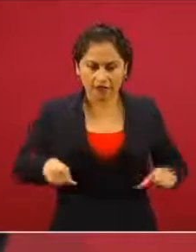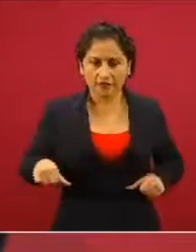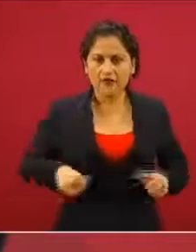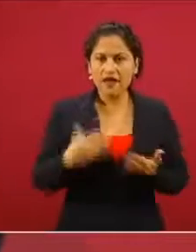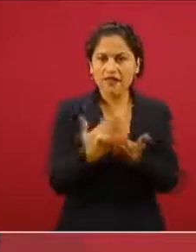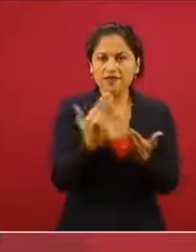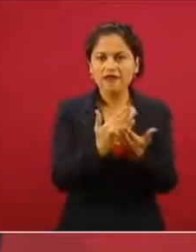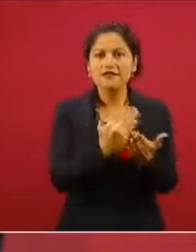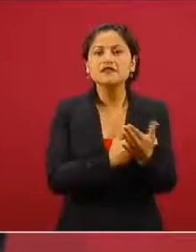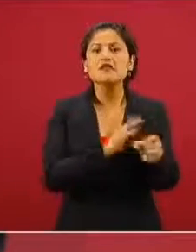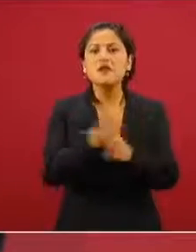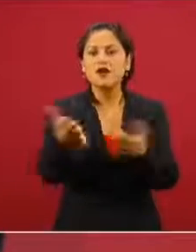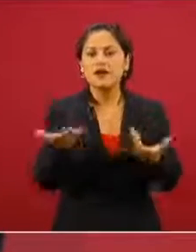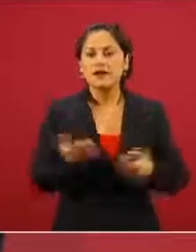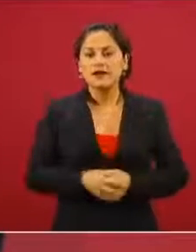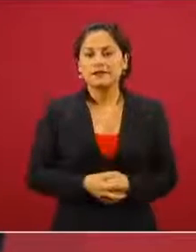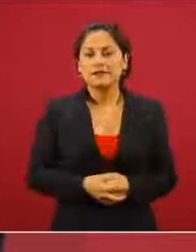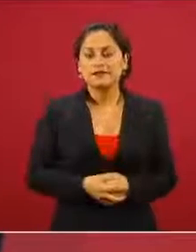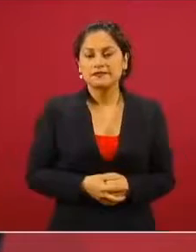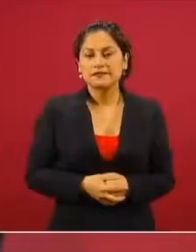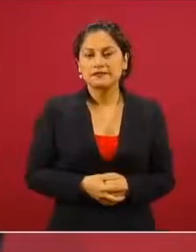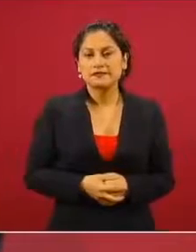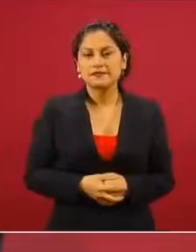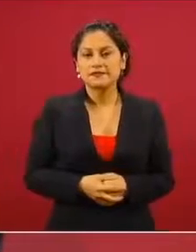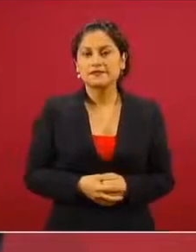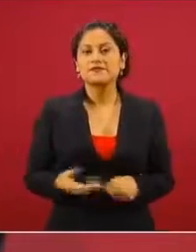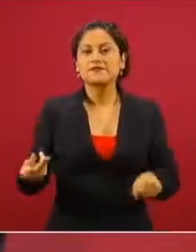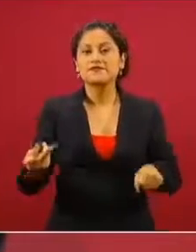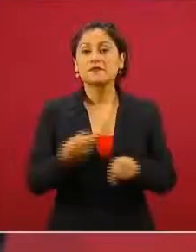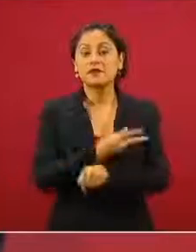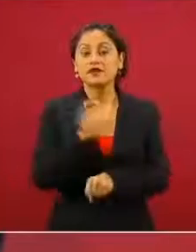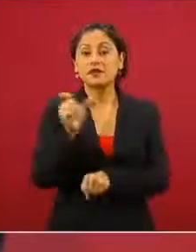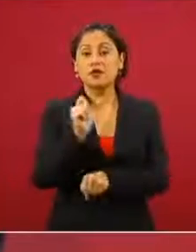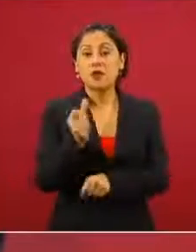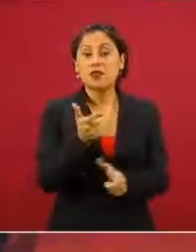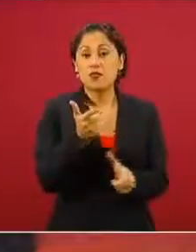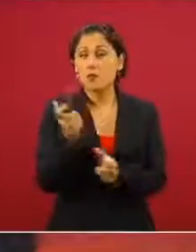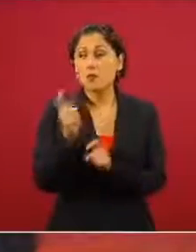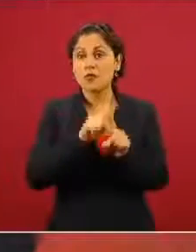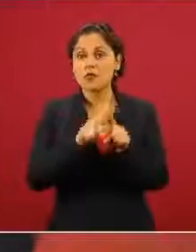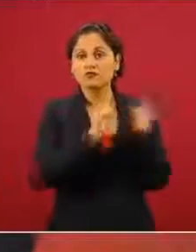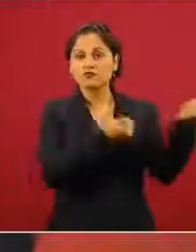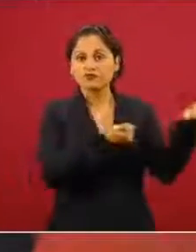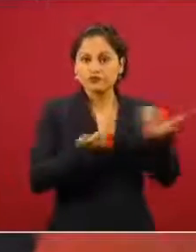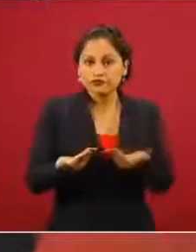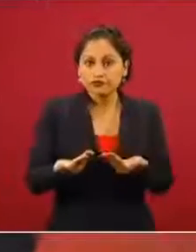lo de la introducción de armas, el acuerdo entre…